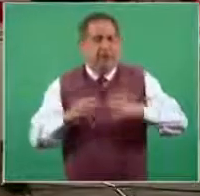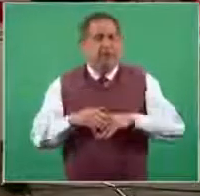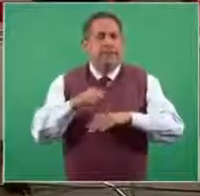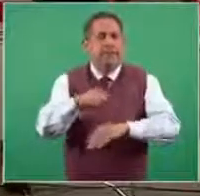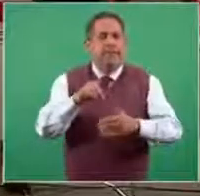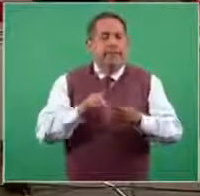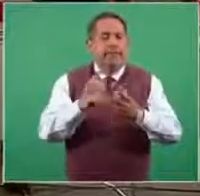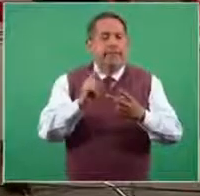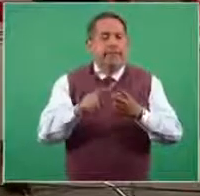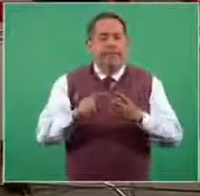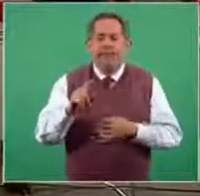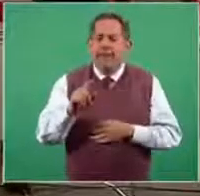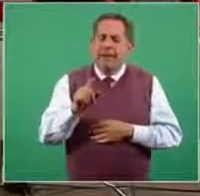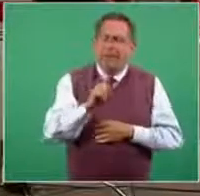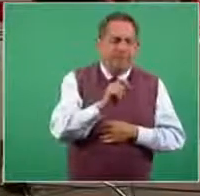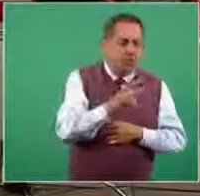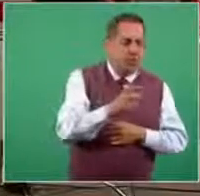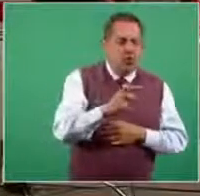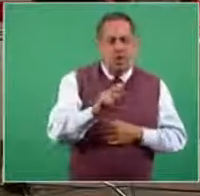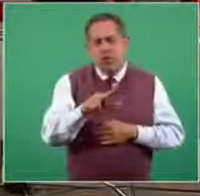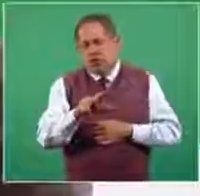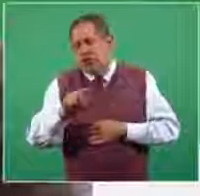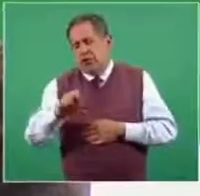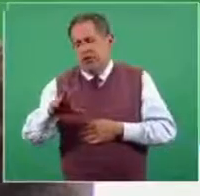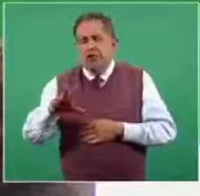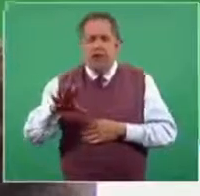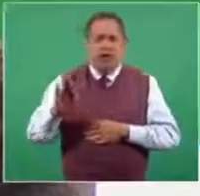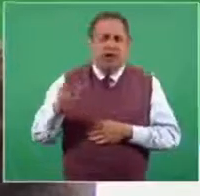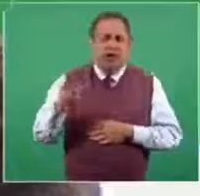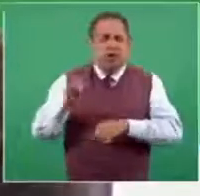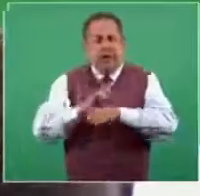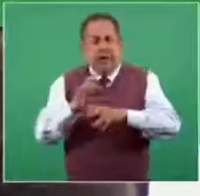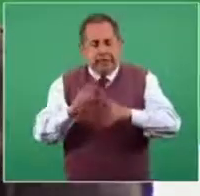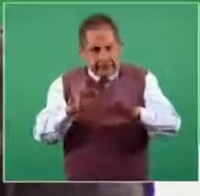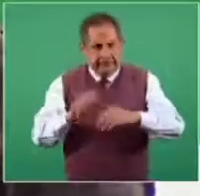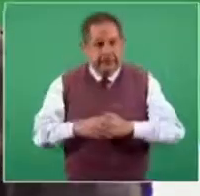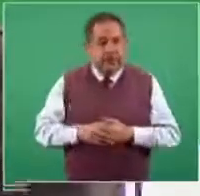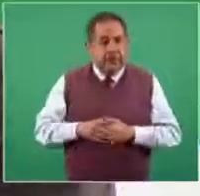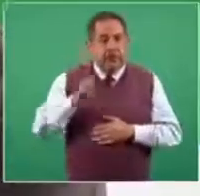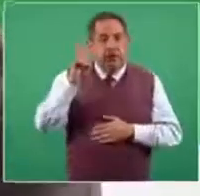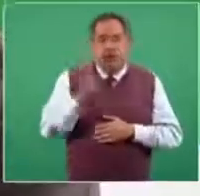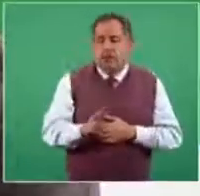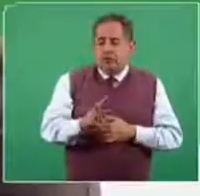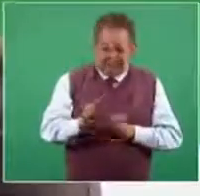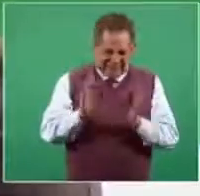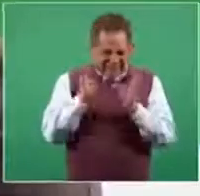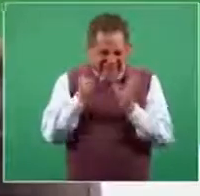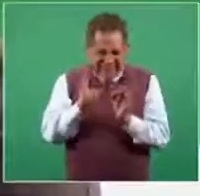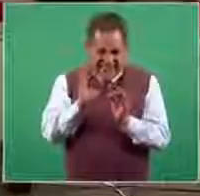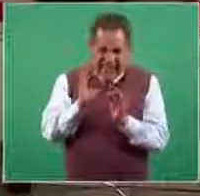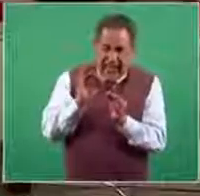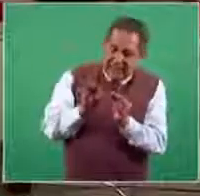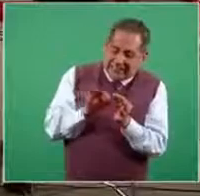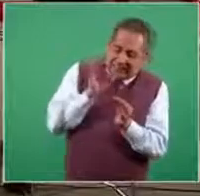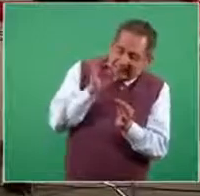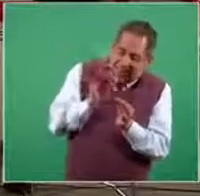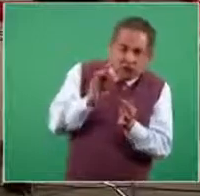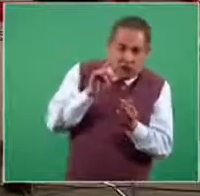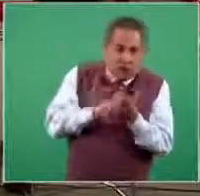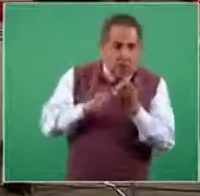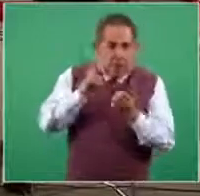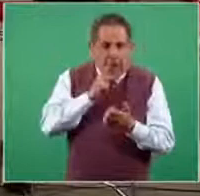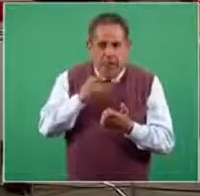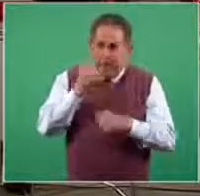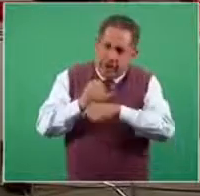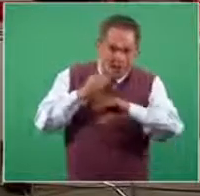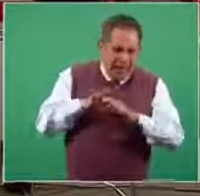Sobre los 21, 28, 35 o 42 días, en realidad no hay suficientes elementos